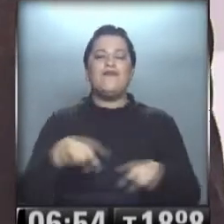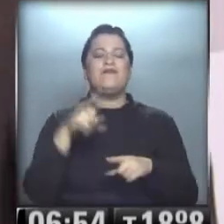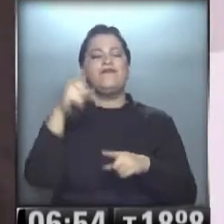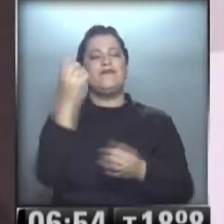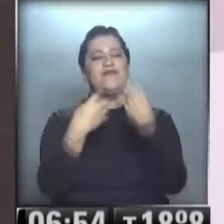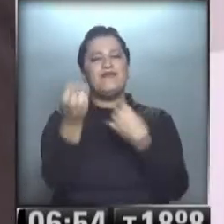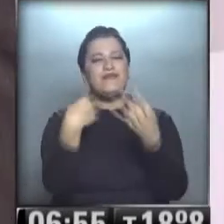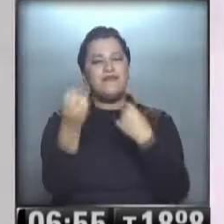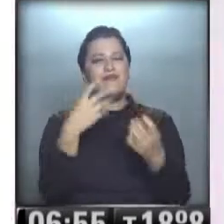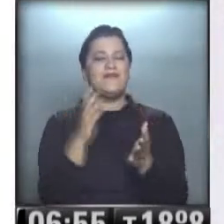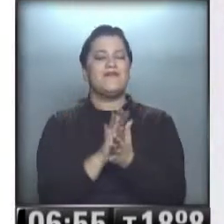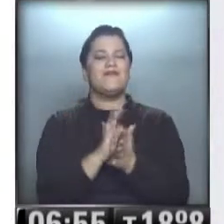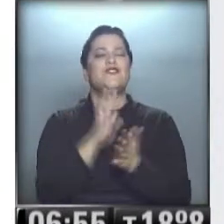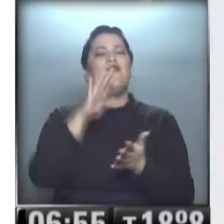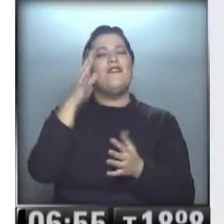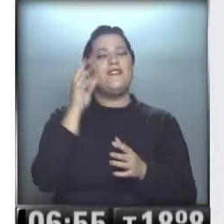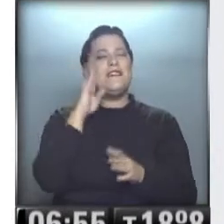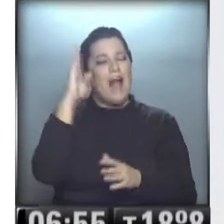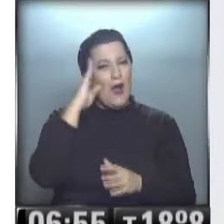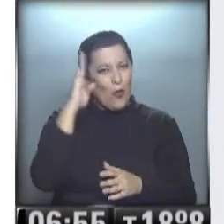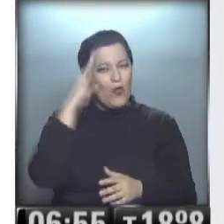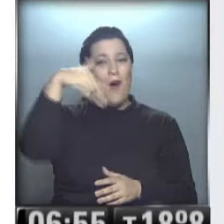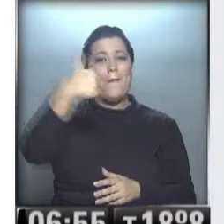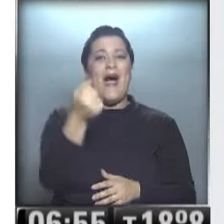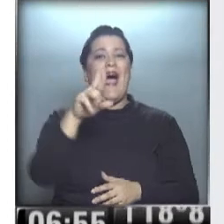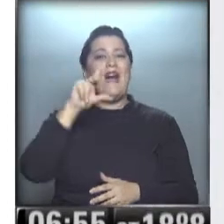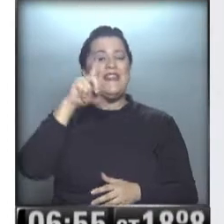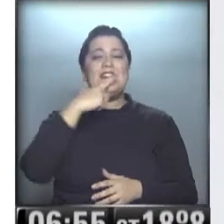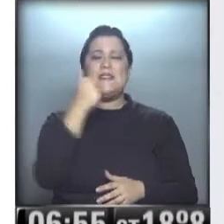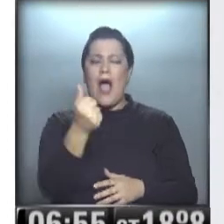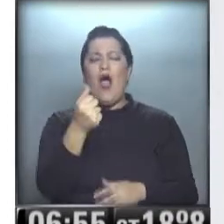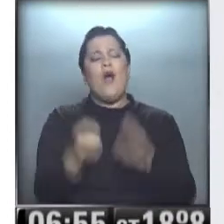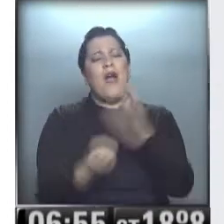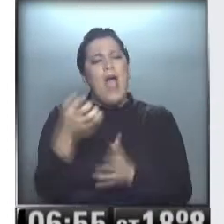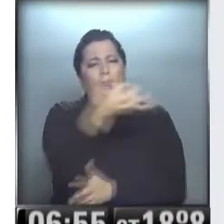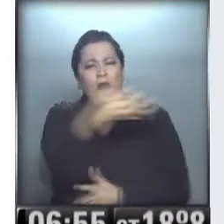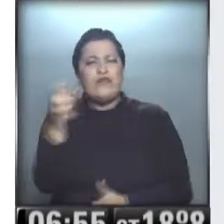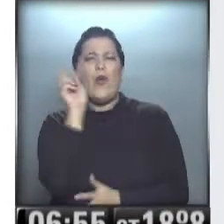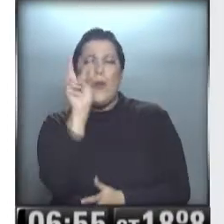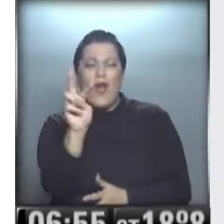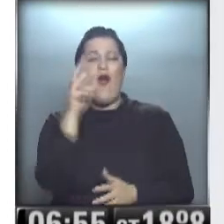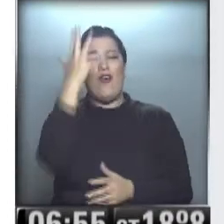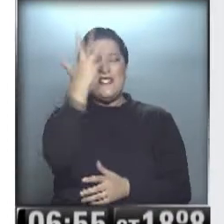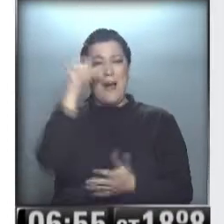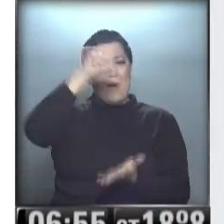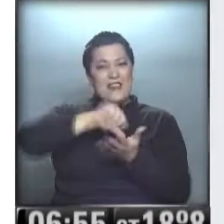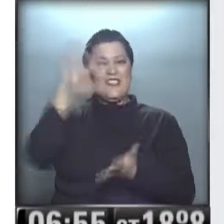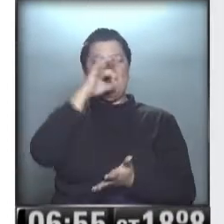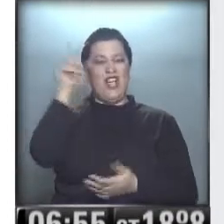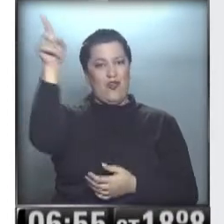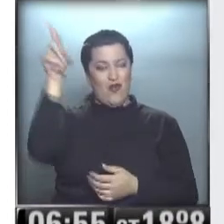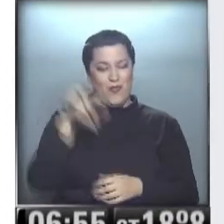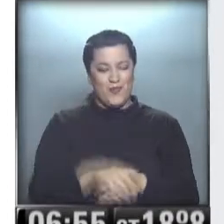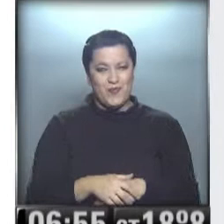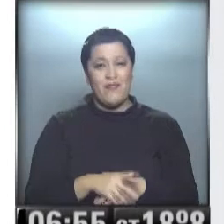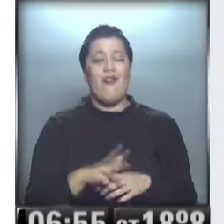mimitos que recibe Nadia. Ahí tenemos a Marisa Chávez. Hola, Nadia, te veo todas las mañanas en General José de San Martín. Chaco, besos. Ay,